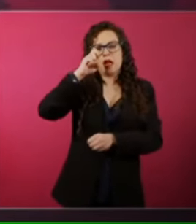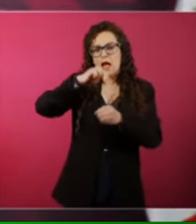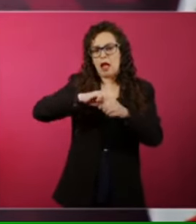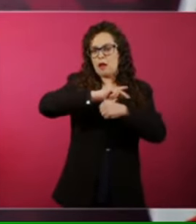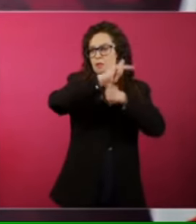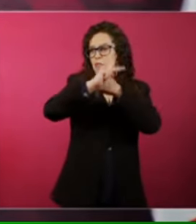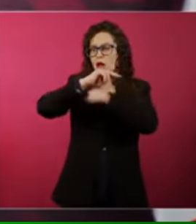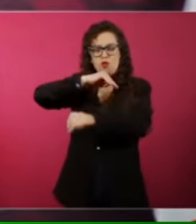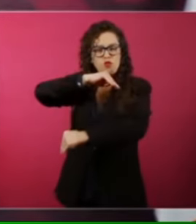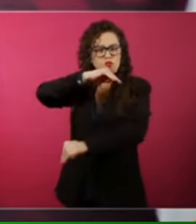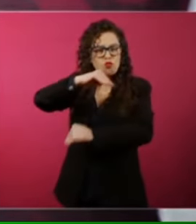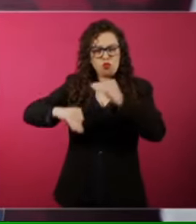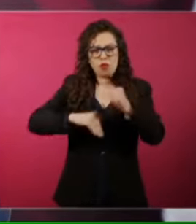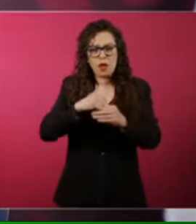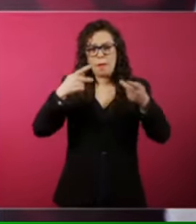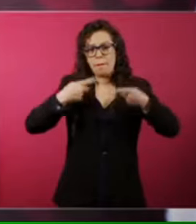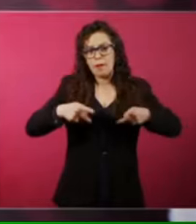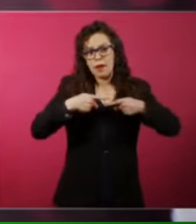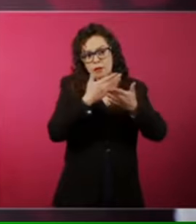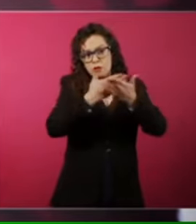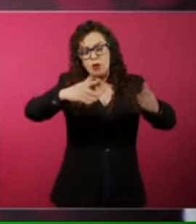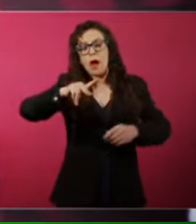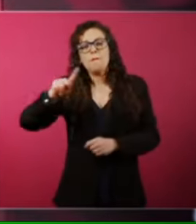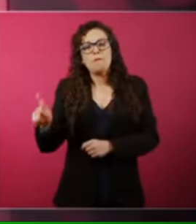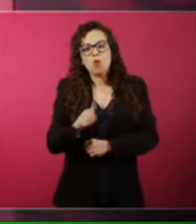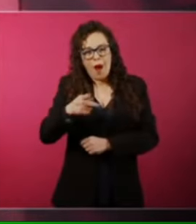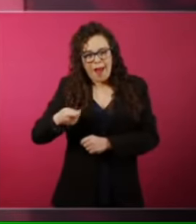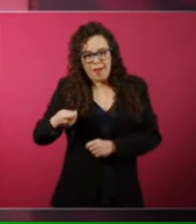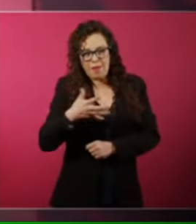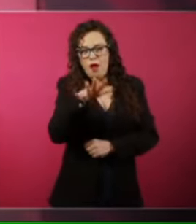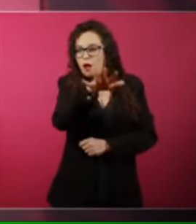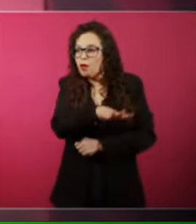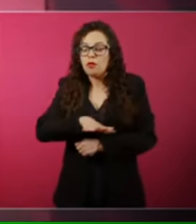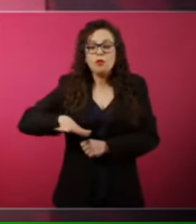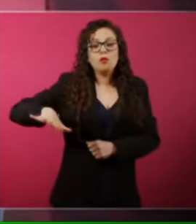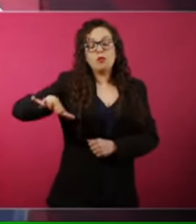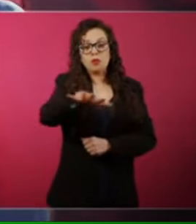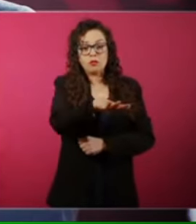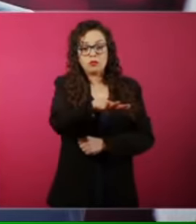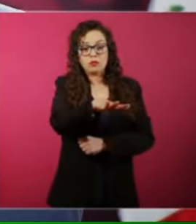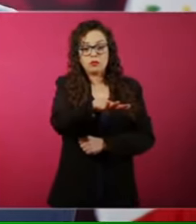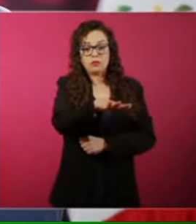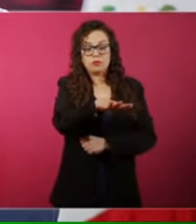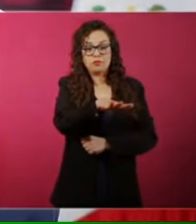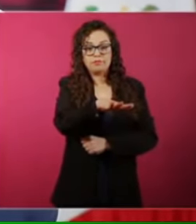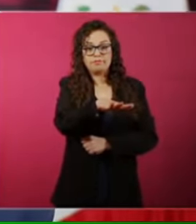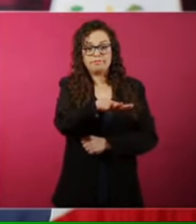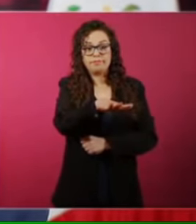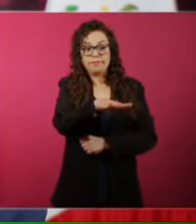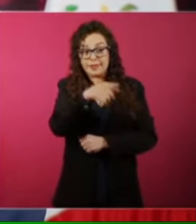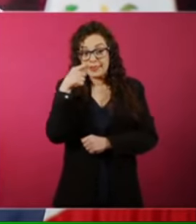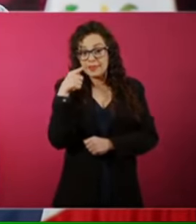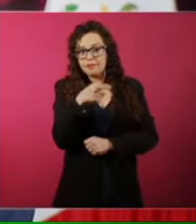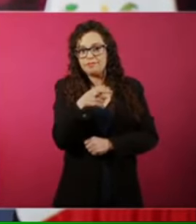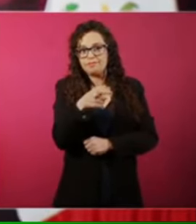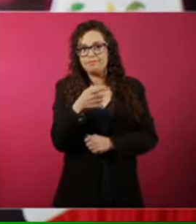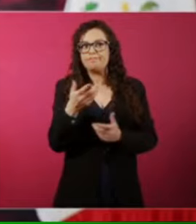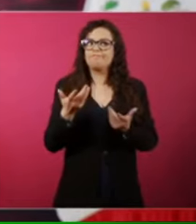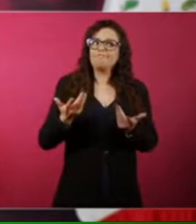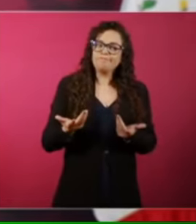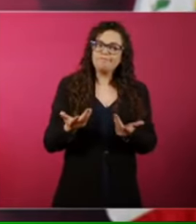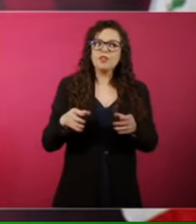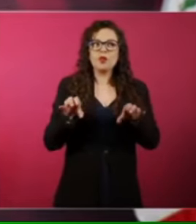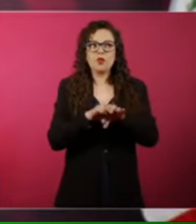que la humanidad es el equivalente